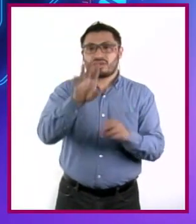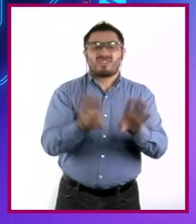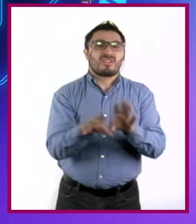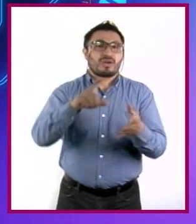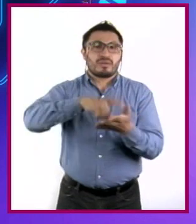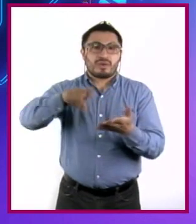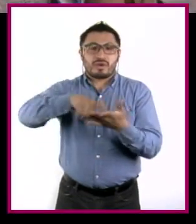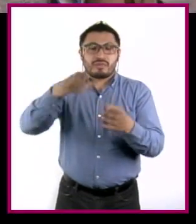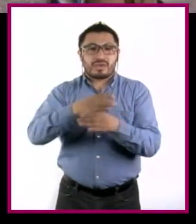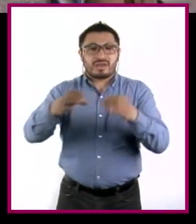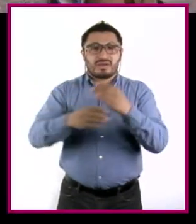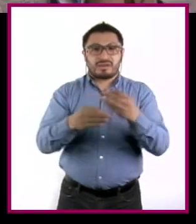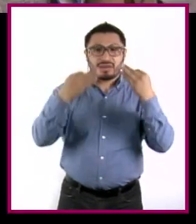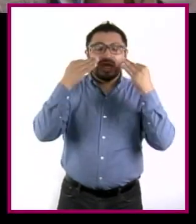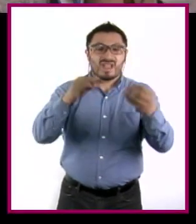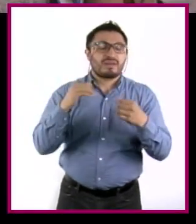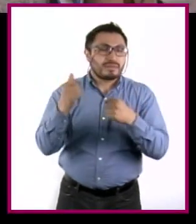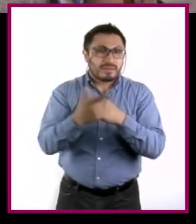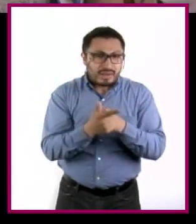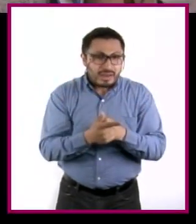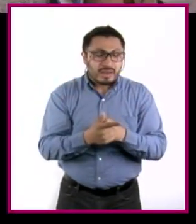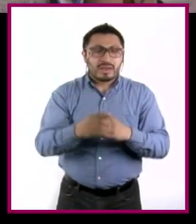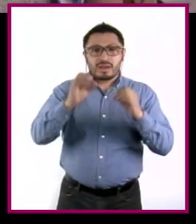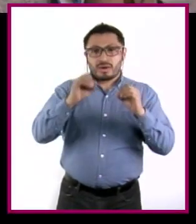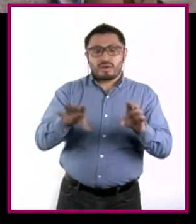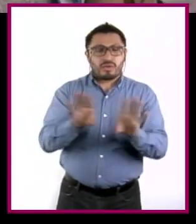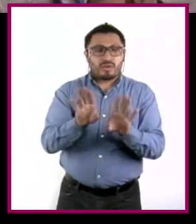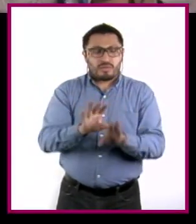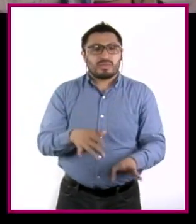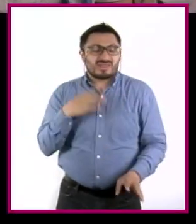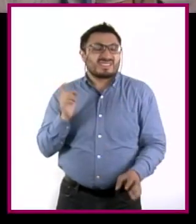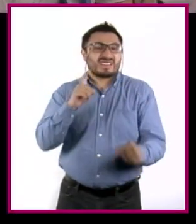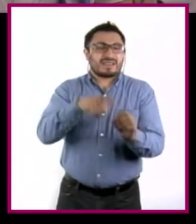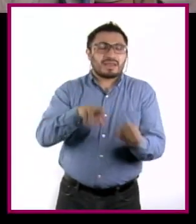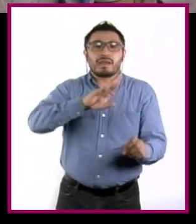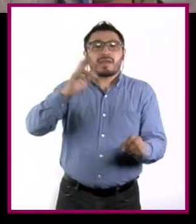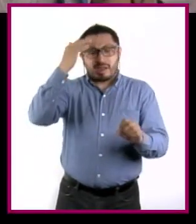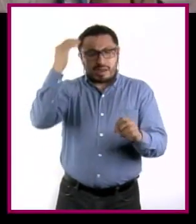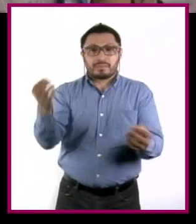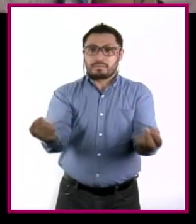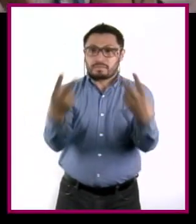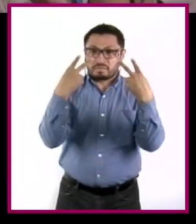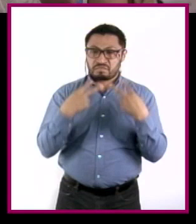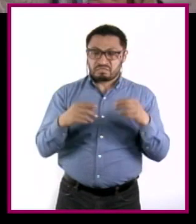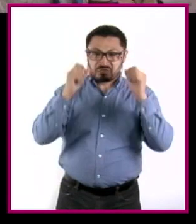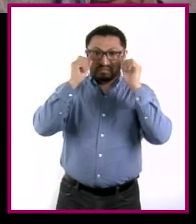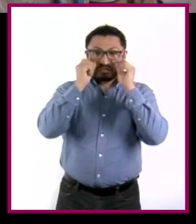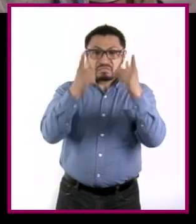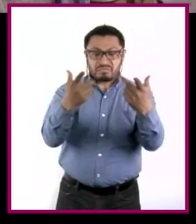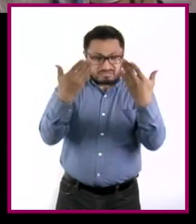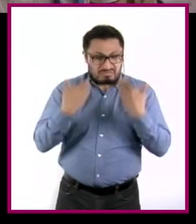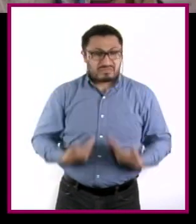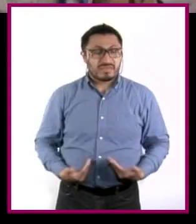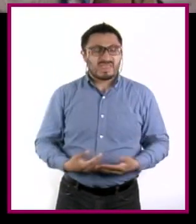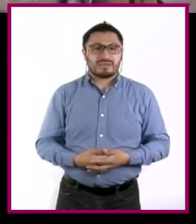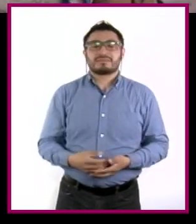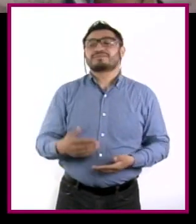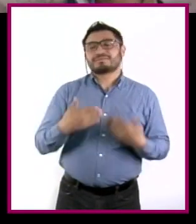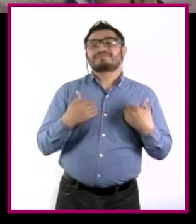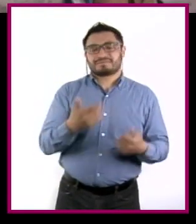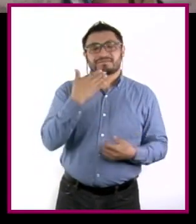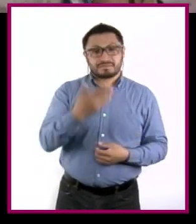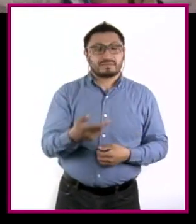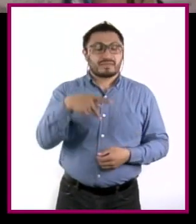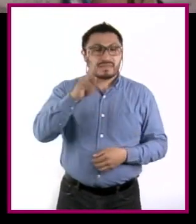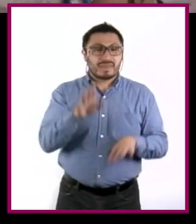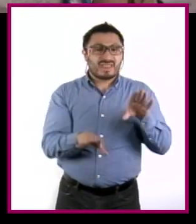para demostrar algo o lograr un sentimiento de pertenencia o reconocimiento de los demás. Entiendo perfectamente. Aunque a veces